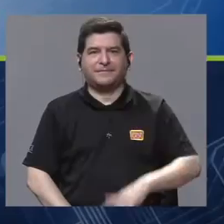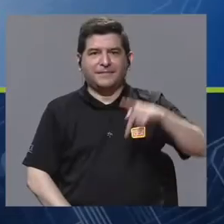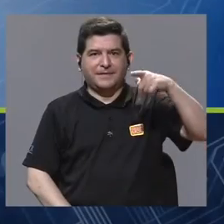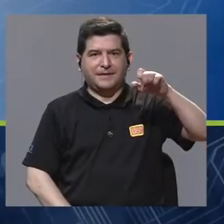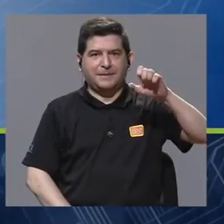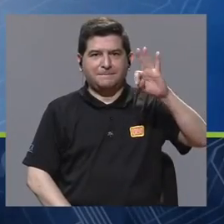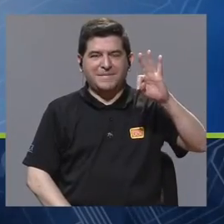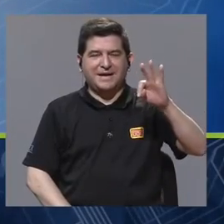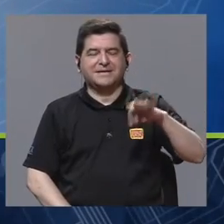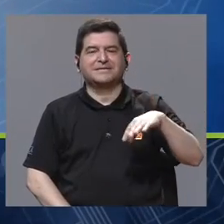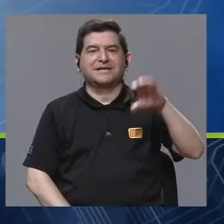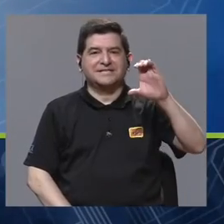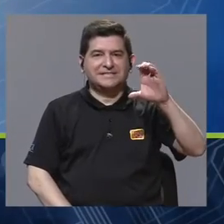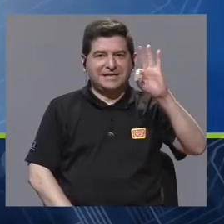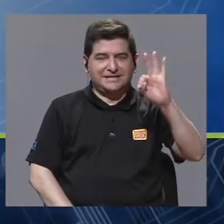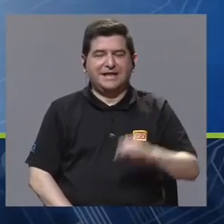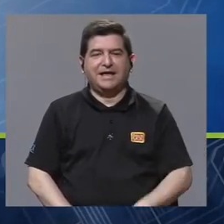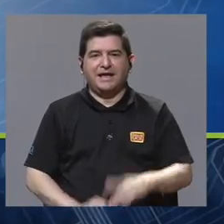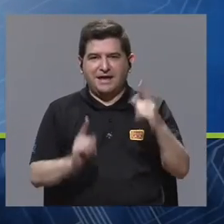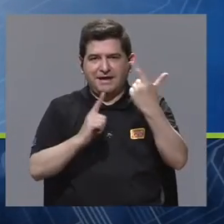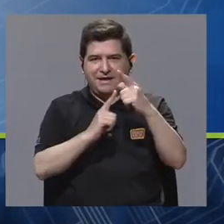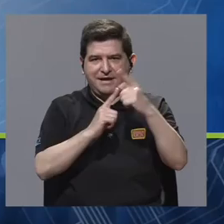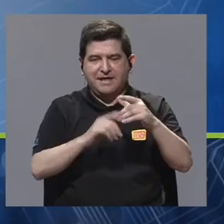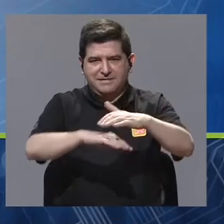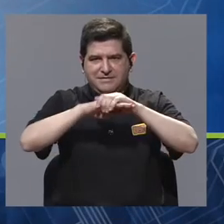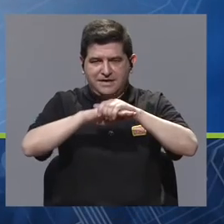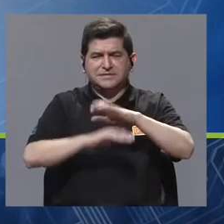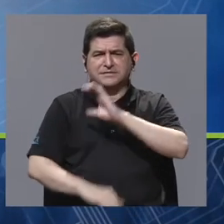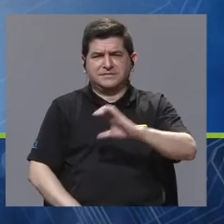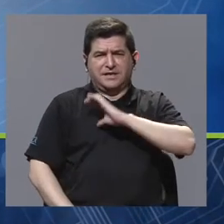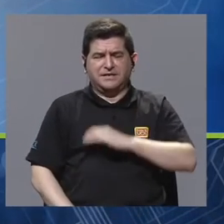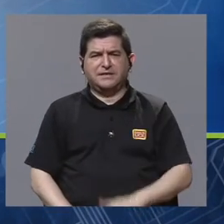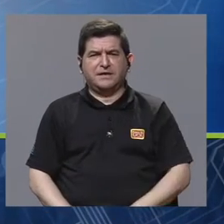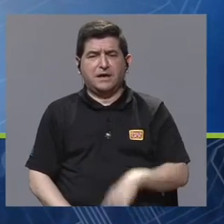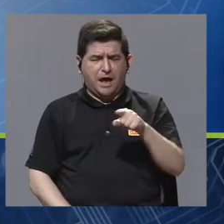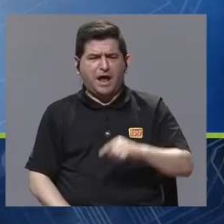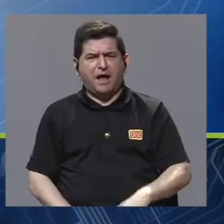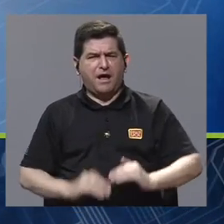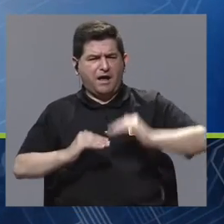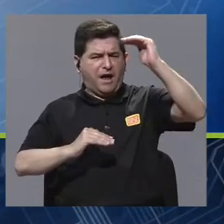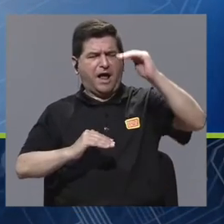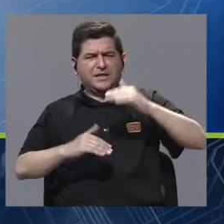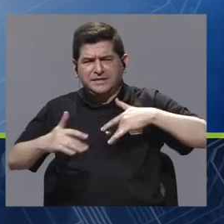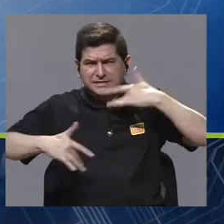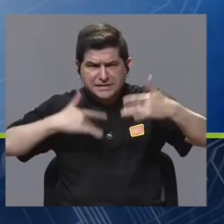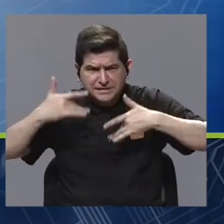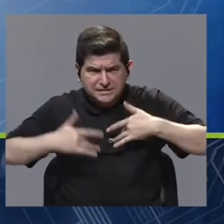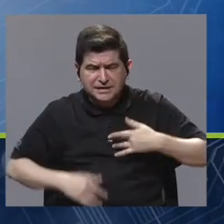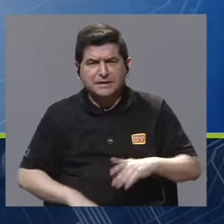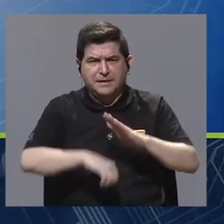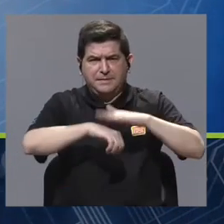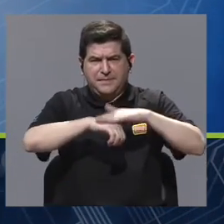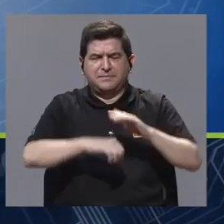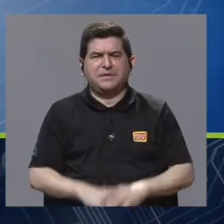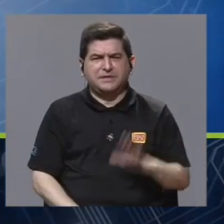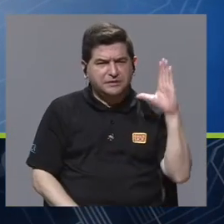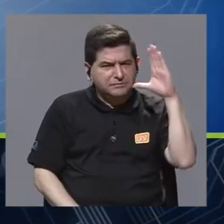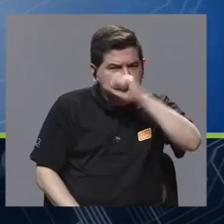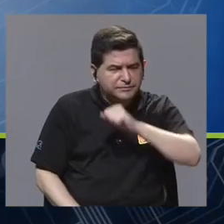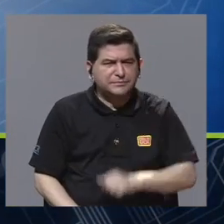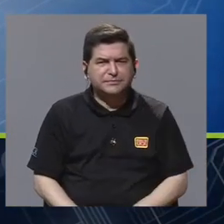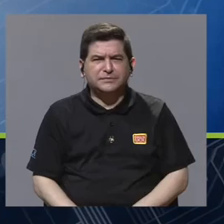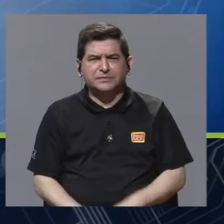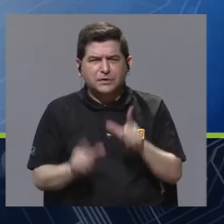El PET-CT, por sus siglas en inglés, se caracteriza por su alta resolución y sensibilidad, lo que le permite la